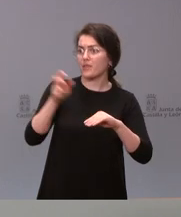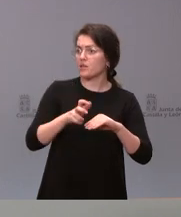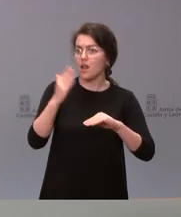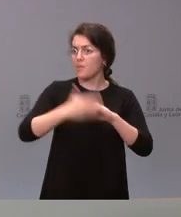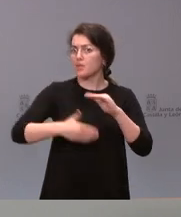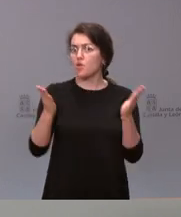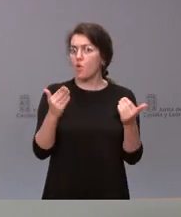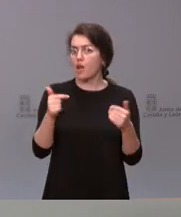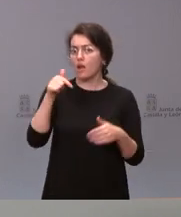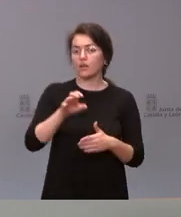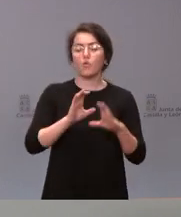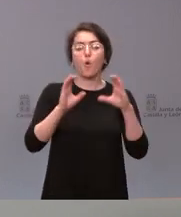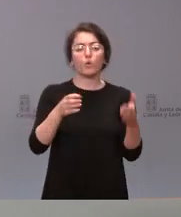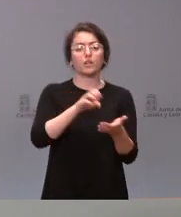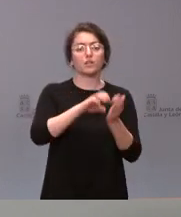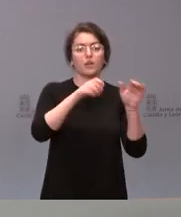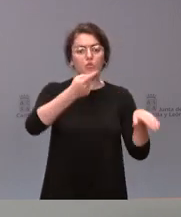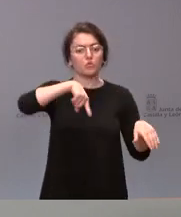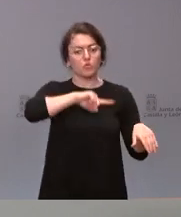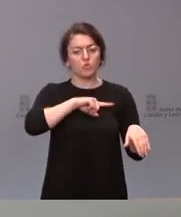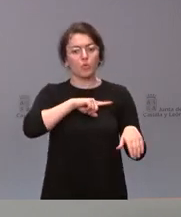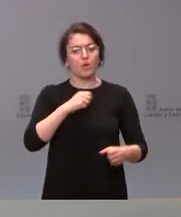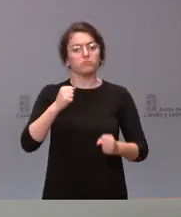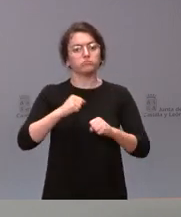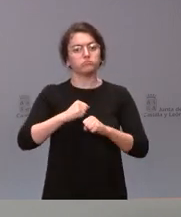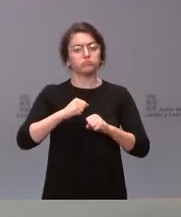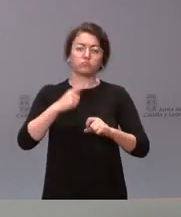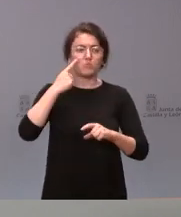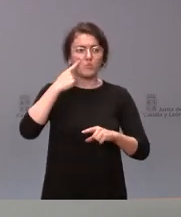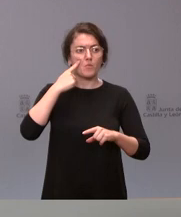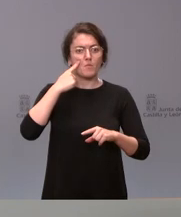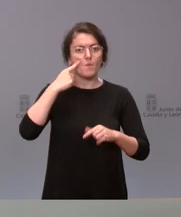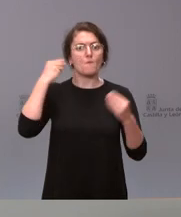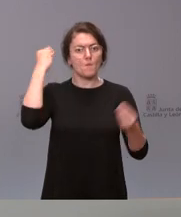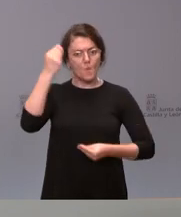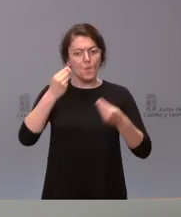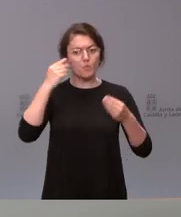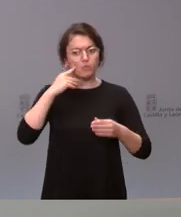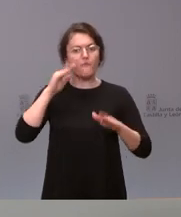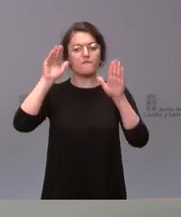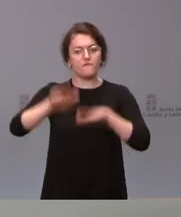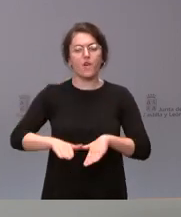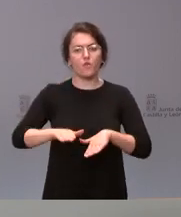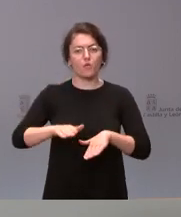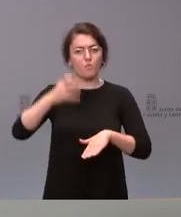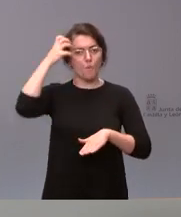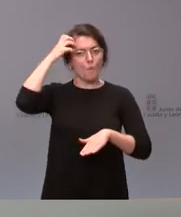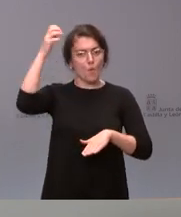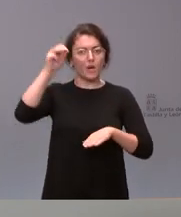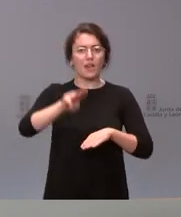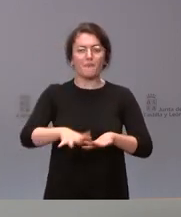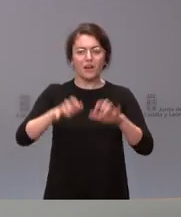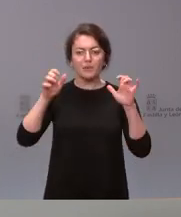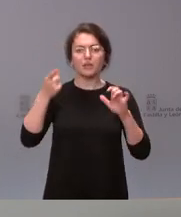en lo que hacemos reafirmar nuestra convicción en la monarquía parlamentaria, nuestro apoyo a la institución monárquica y